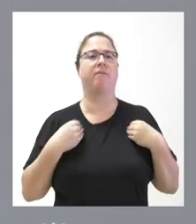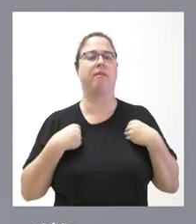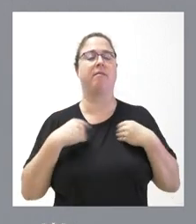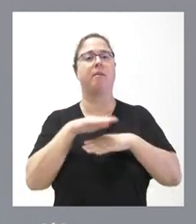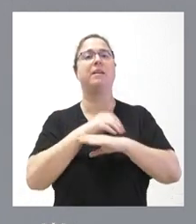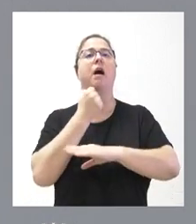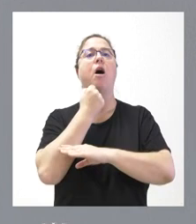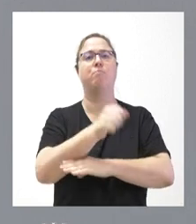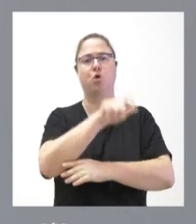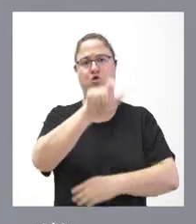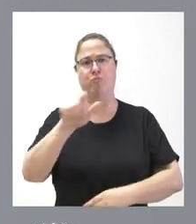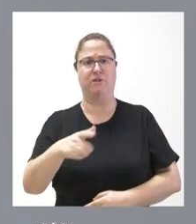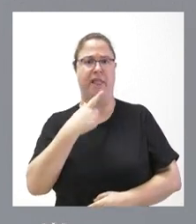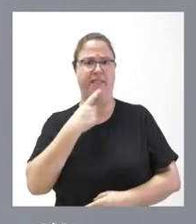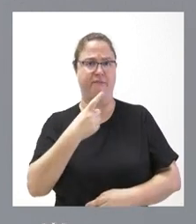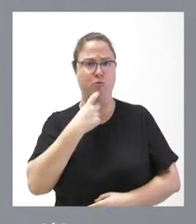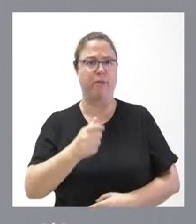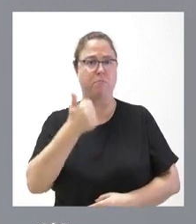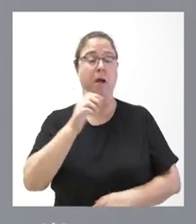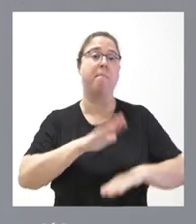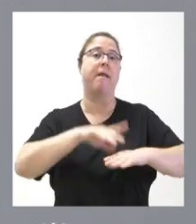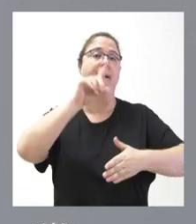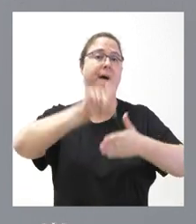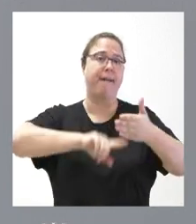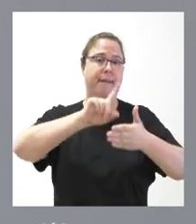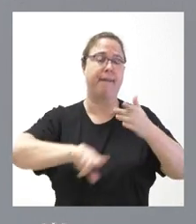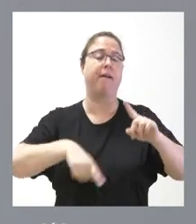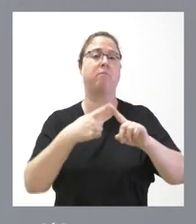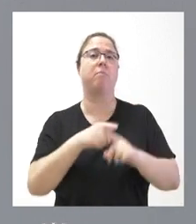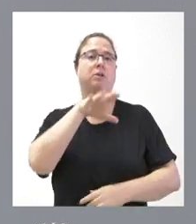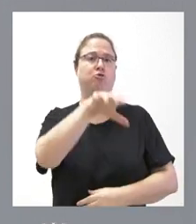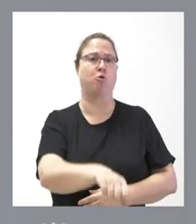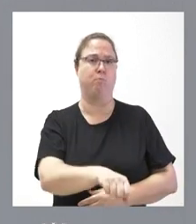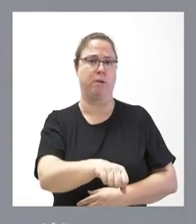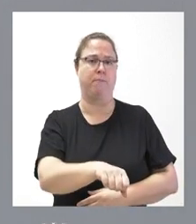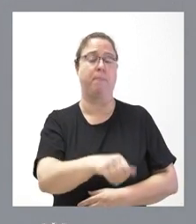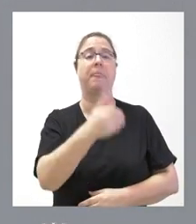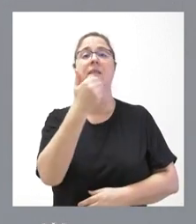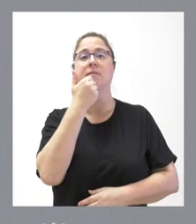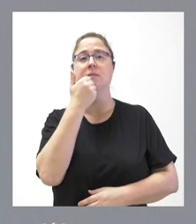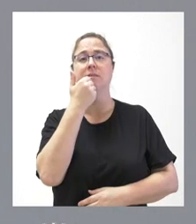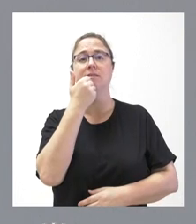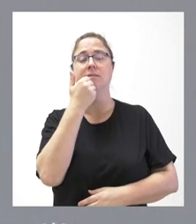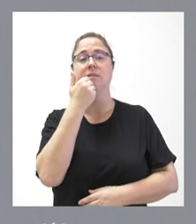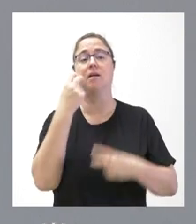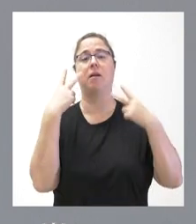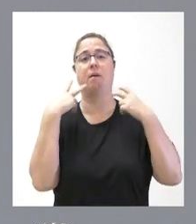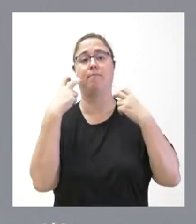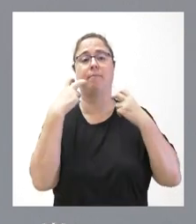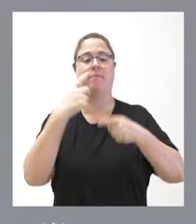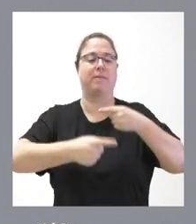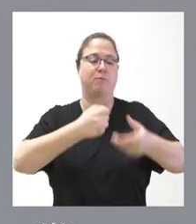con más dificultades, tanto para el alquiler como para la compra, en rebaja de tributos, tanto en transmisiones